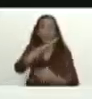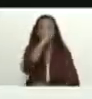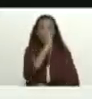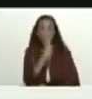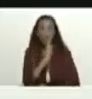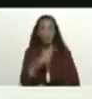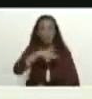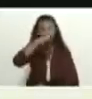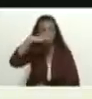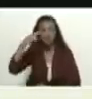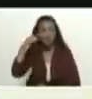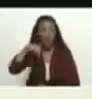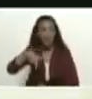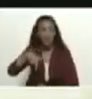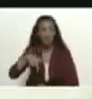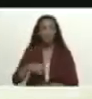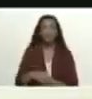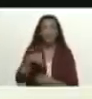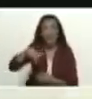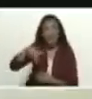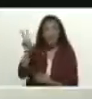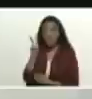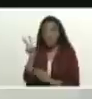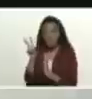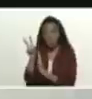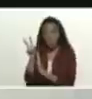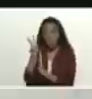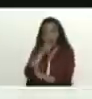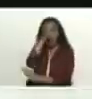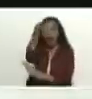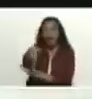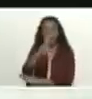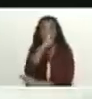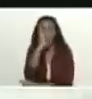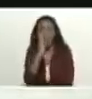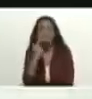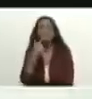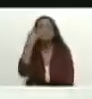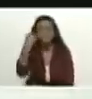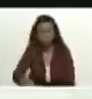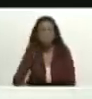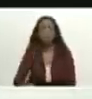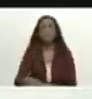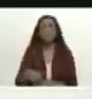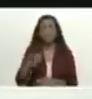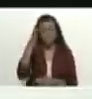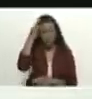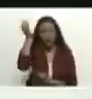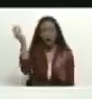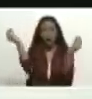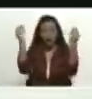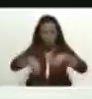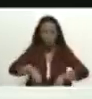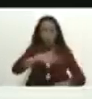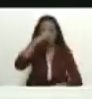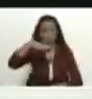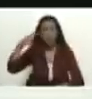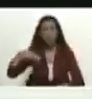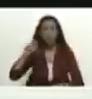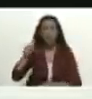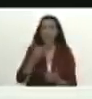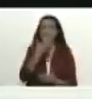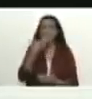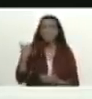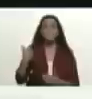y desde la república bolivariana de Venezuela hemos dicho que el consenso de Brasilia es el